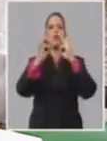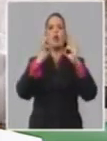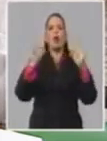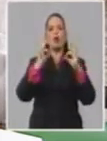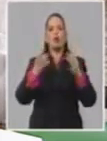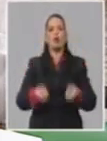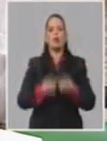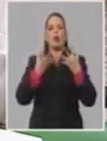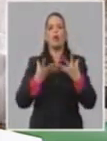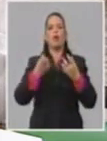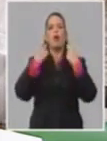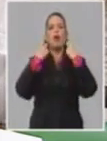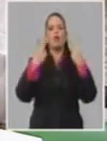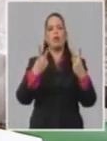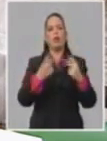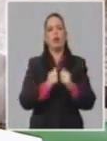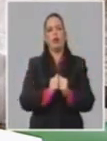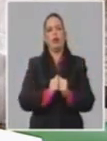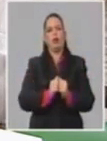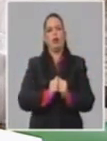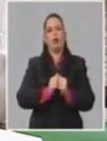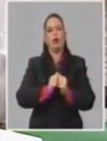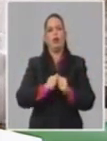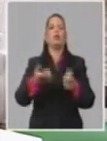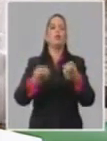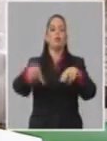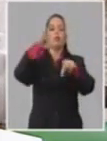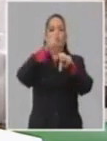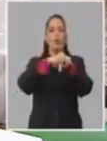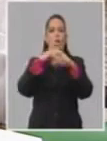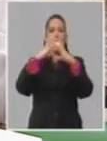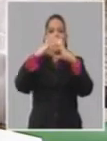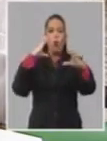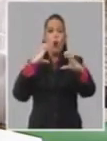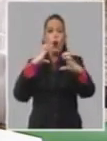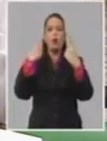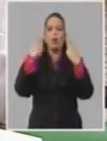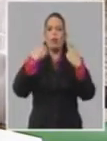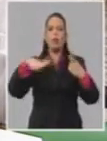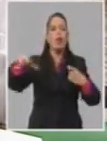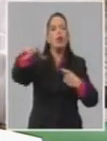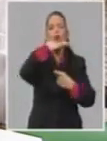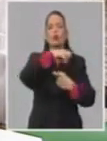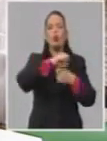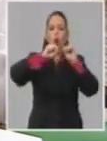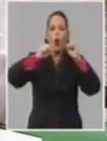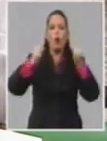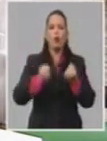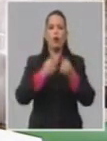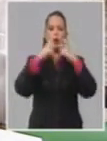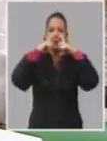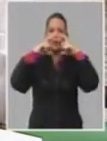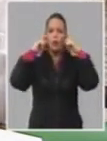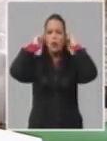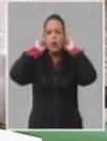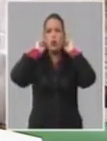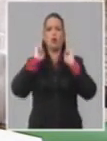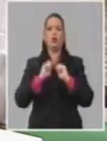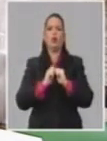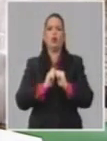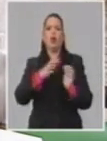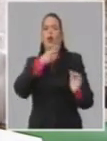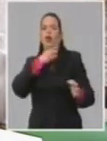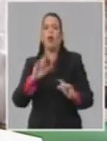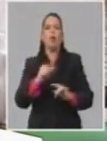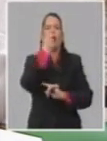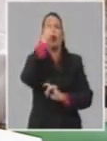nasobuco en el transporte público. Y que todo el mundo lo utilice en el transporte público urbano mientras tenga que moverse y de manera imprescindible porque va a un